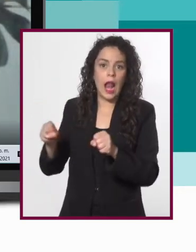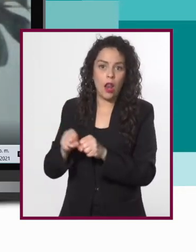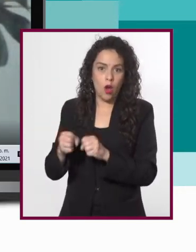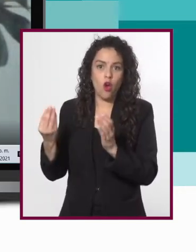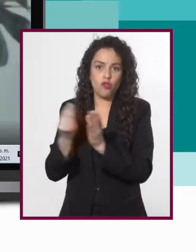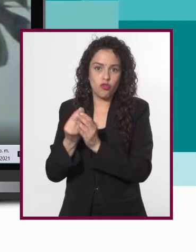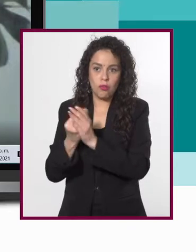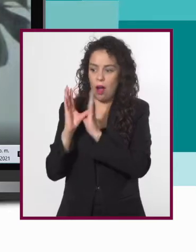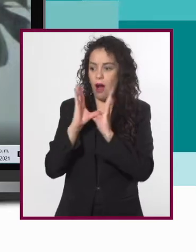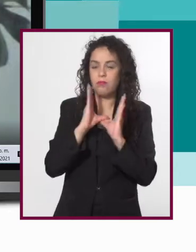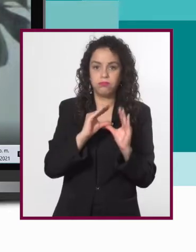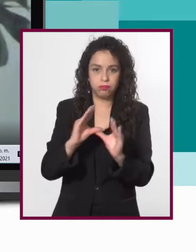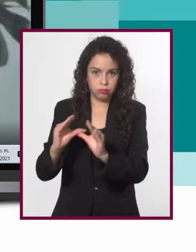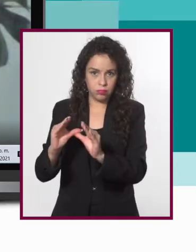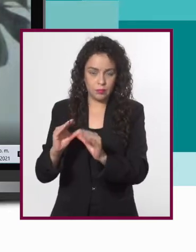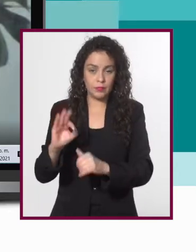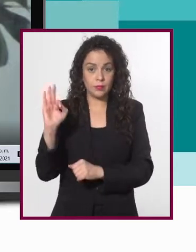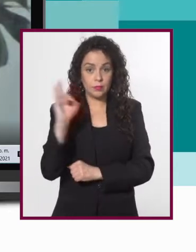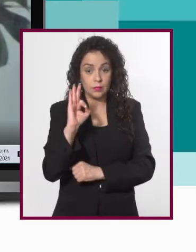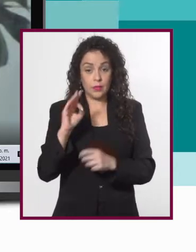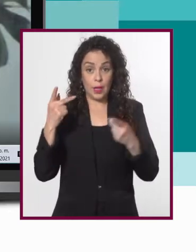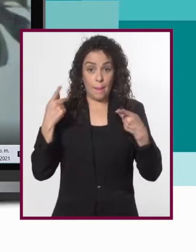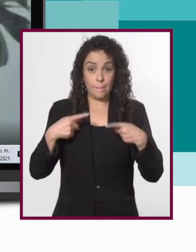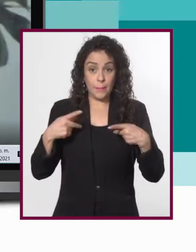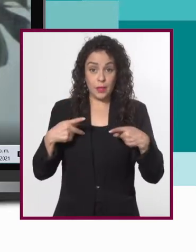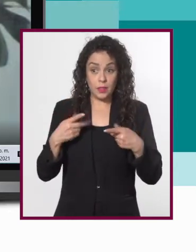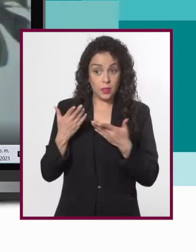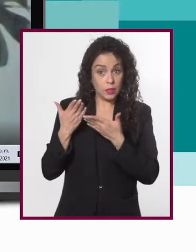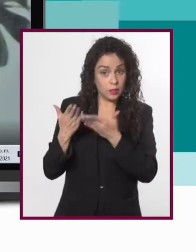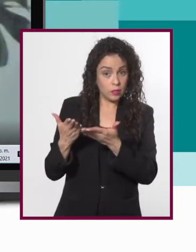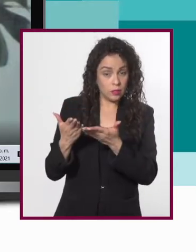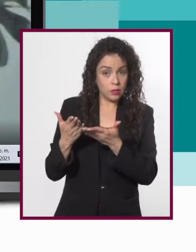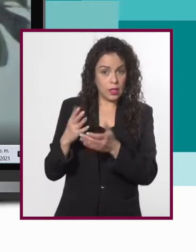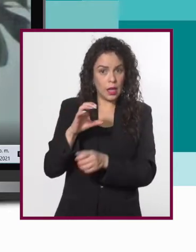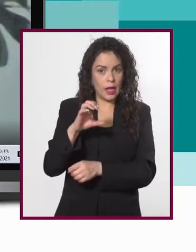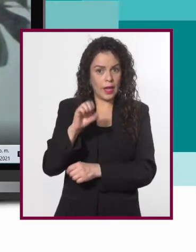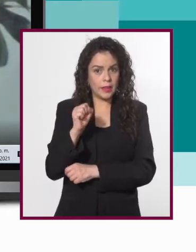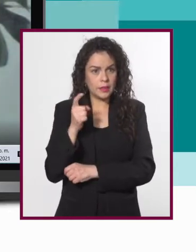¿Sí? Si son personas con